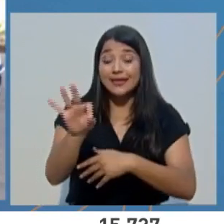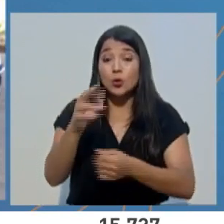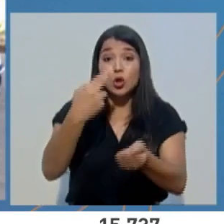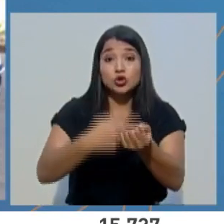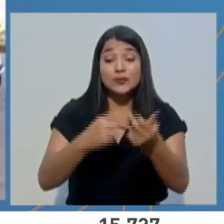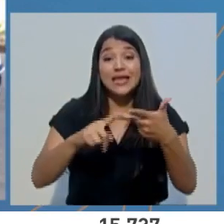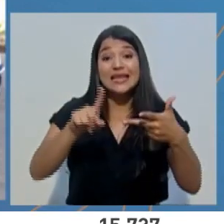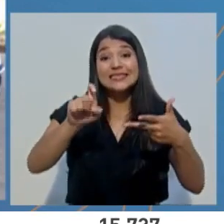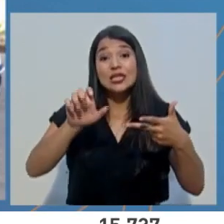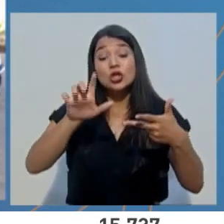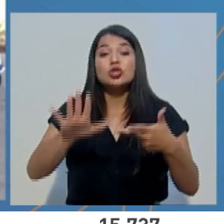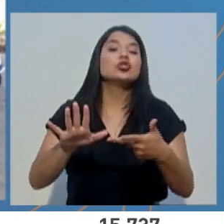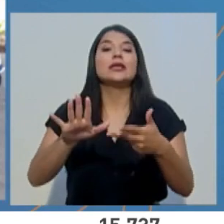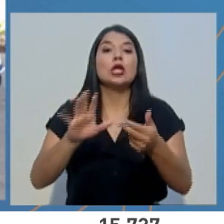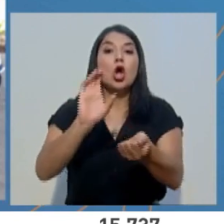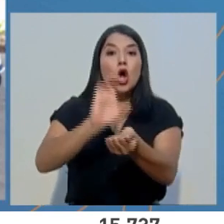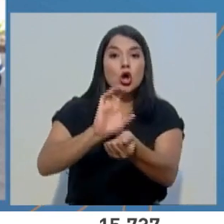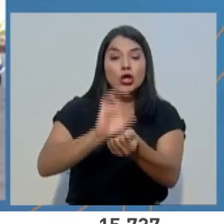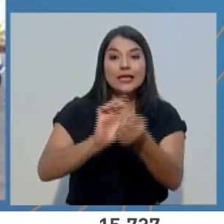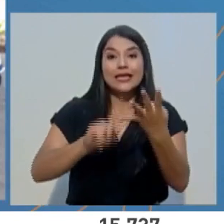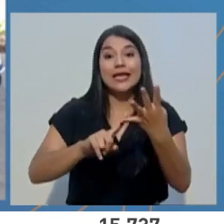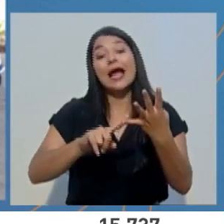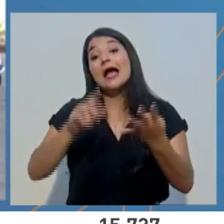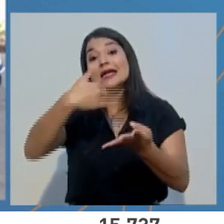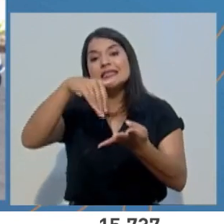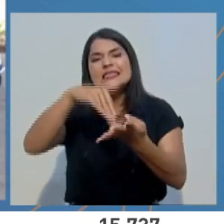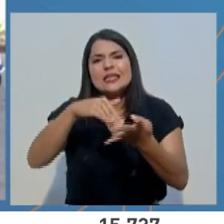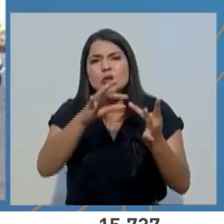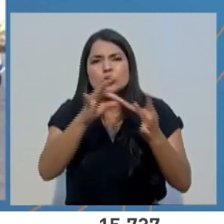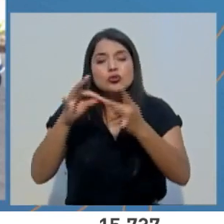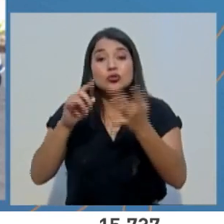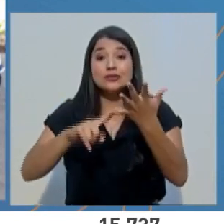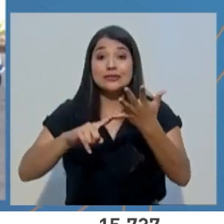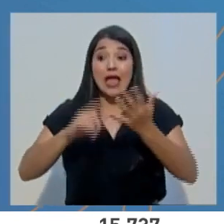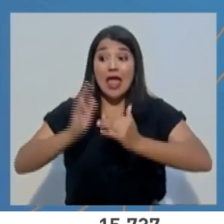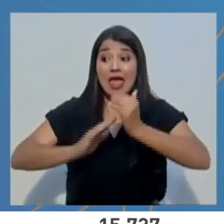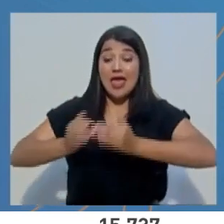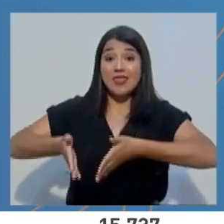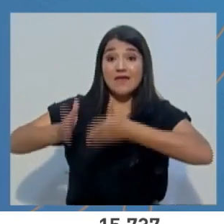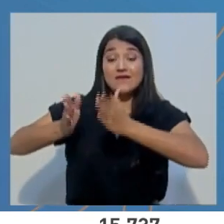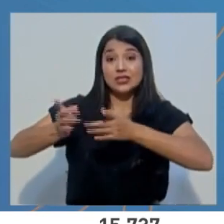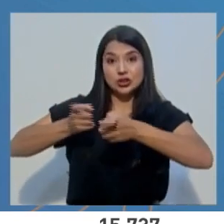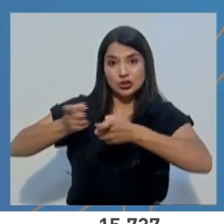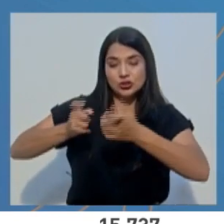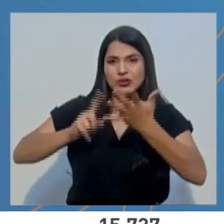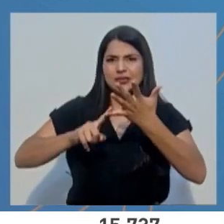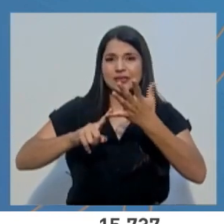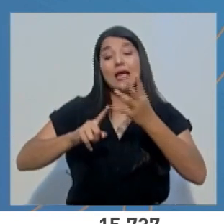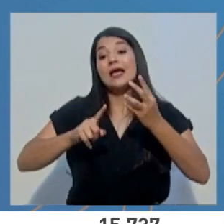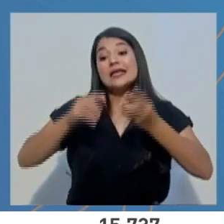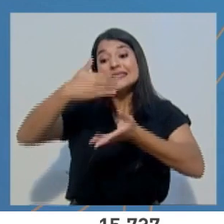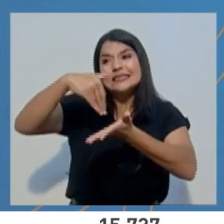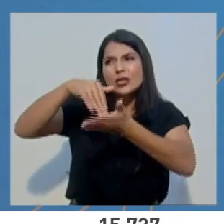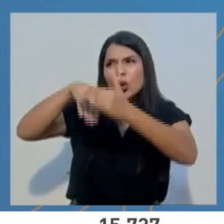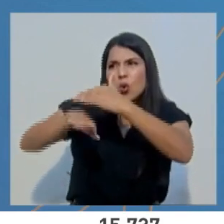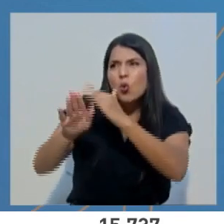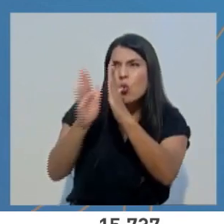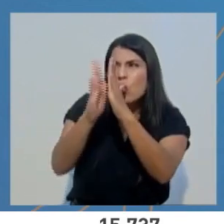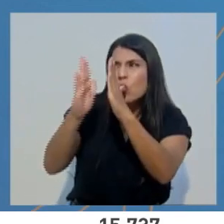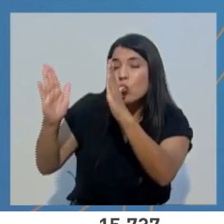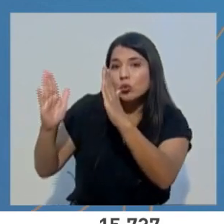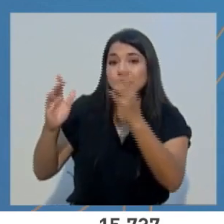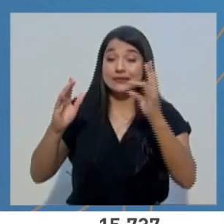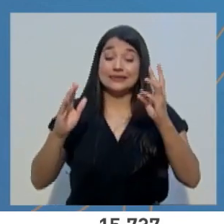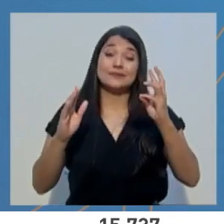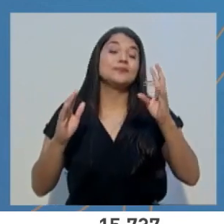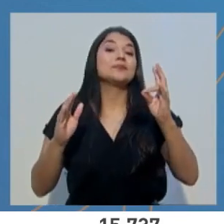áreas de salud, los centros especializados, edificios administrativos, almacenes y centros de producción industrial.